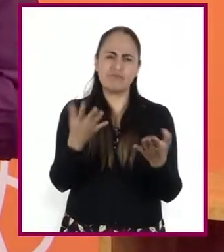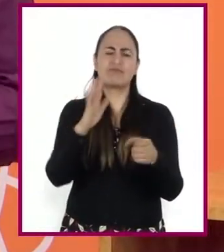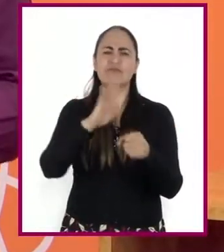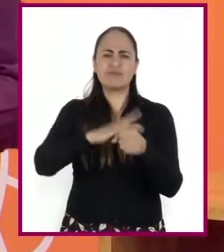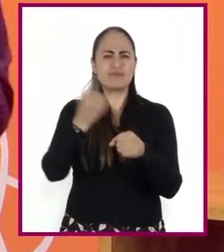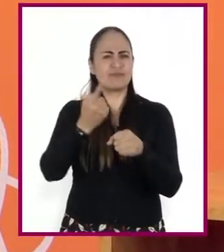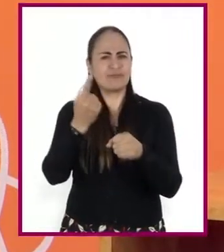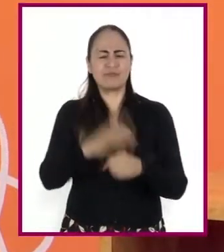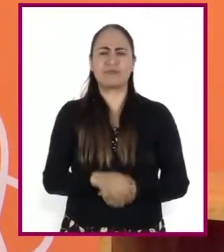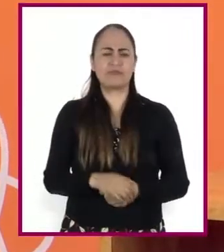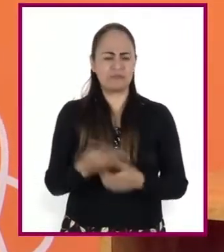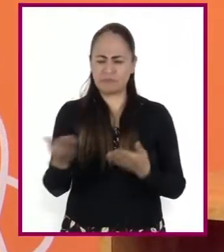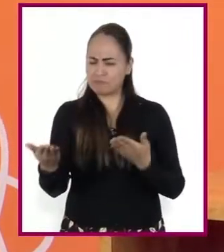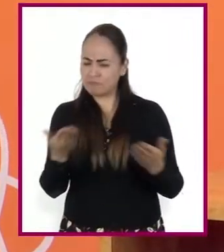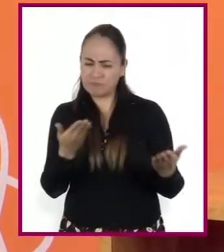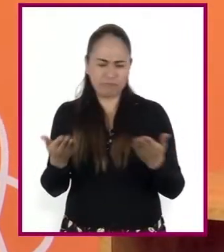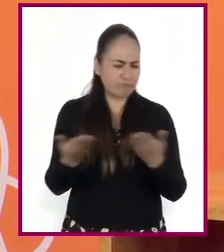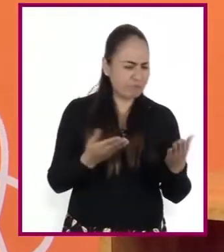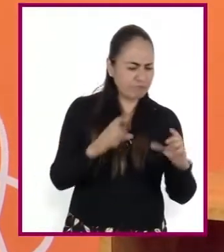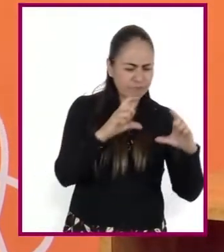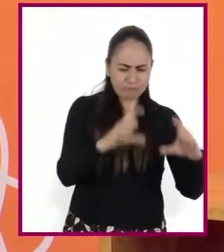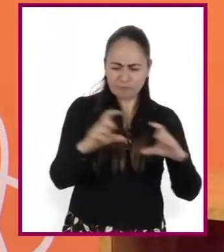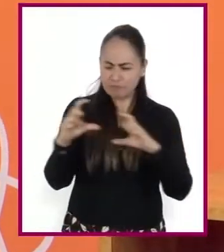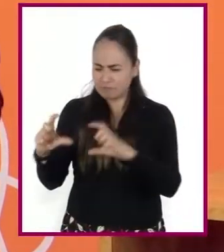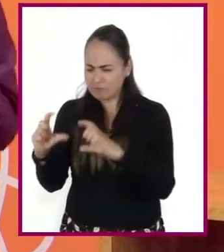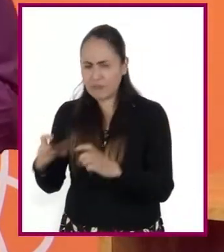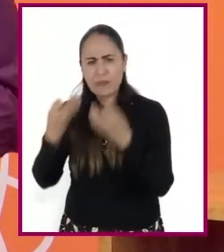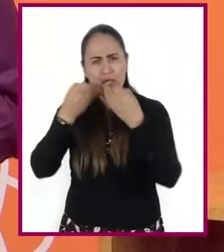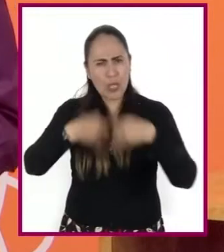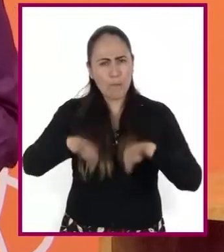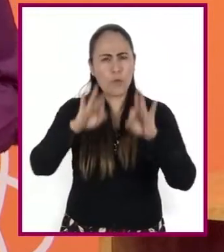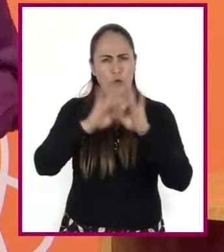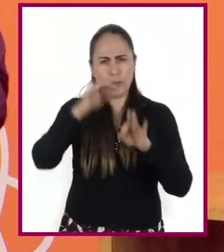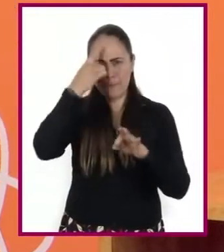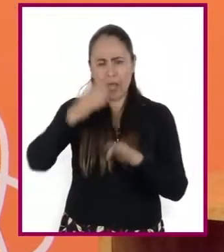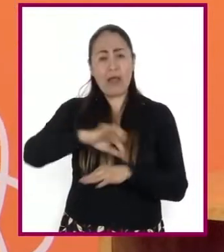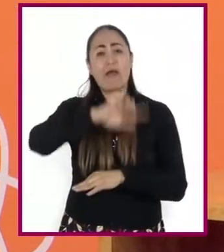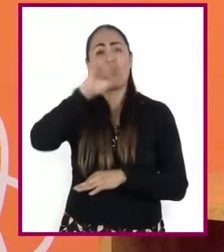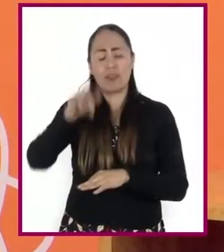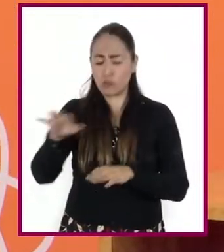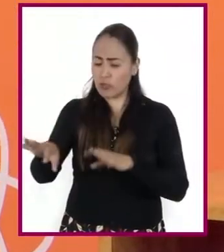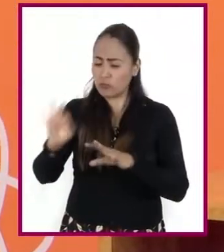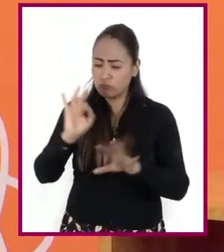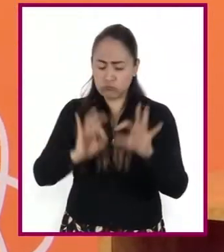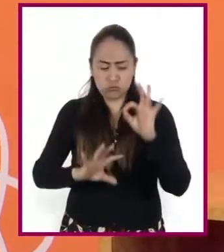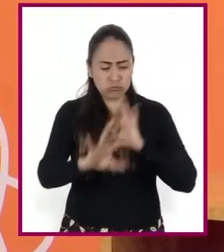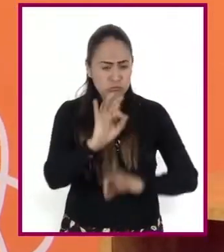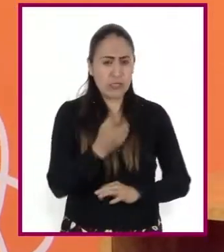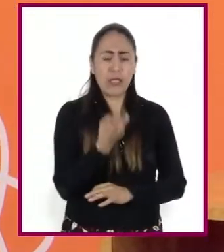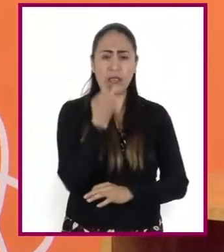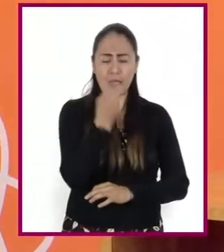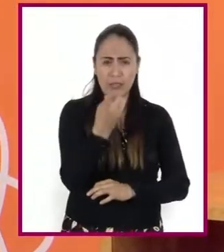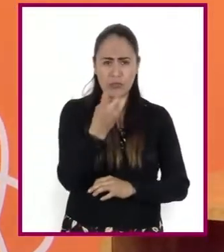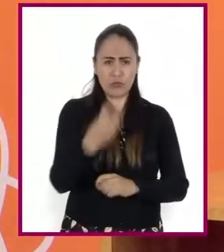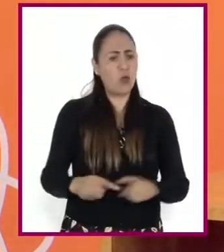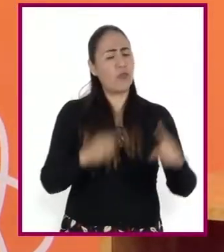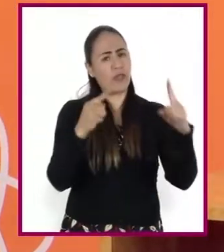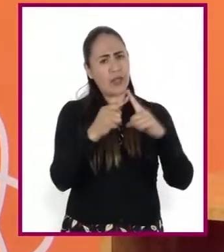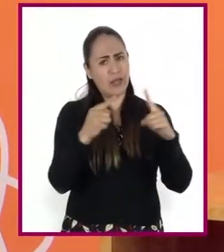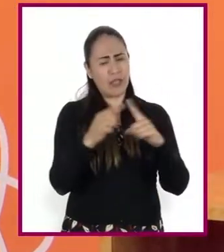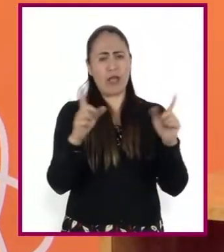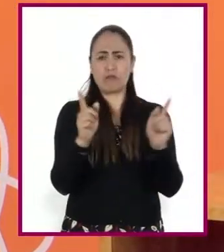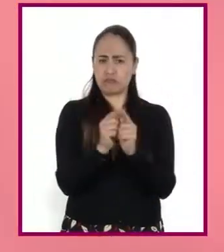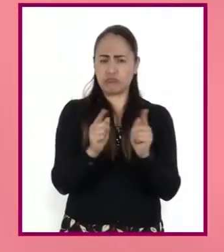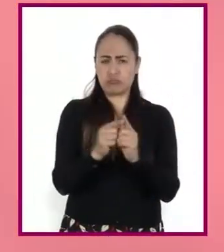saber que comparar diferentes textos es fundamental para seleccionar los que tienen la información que servirá para la elaboración de un